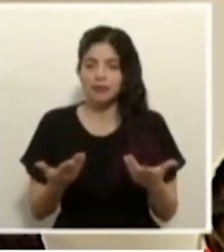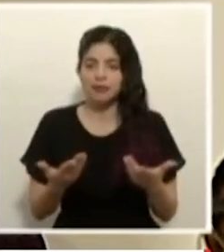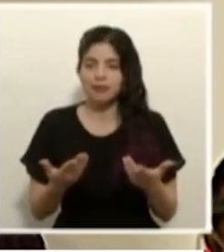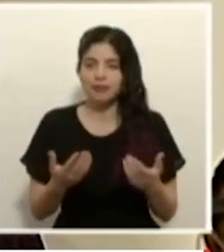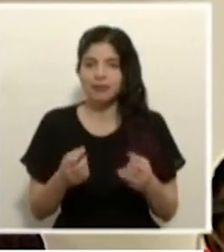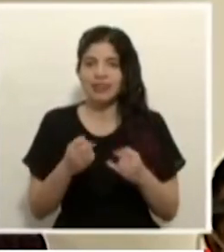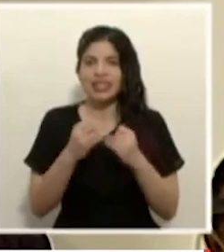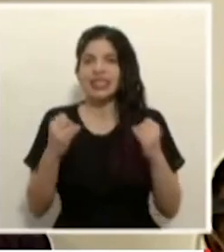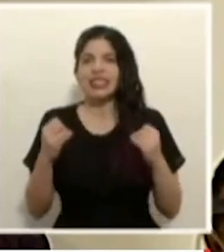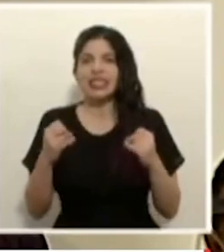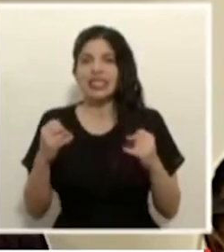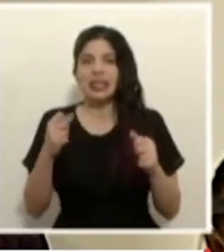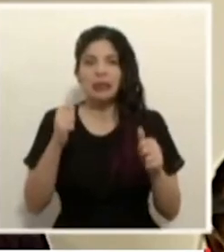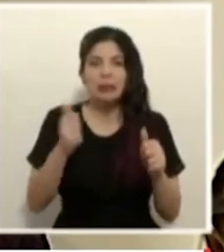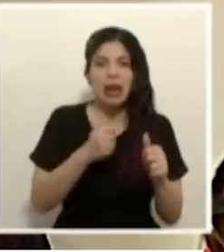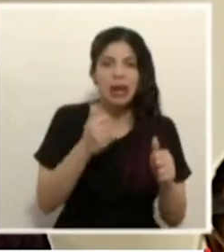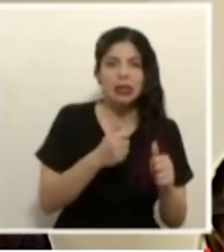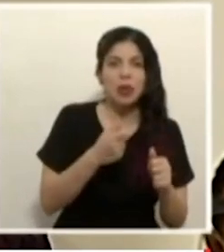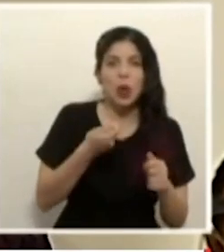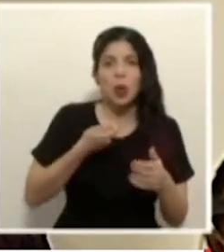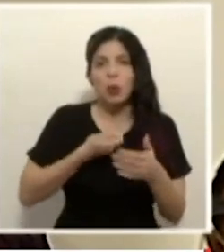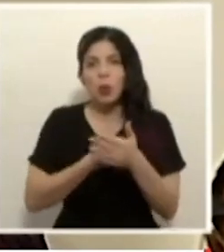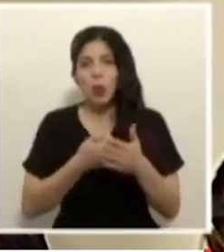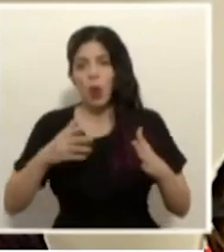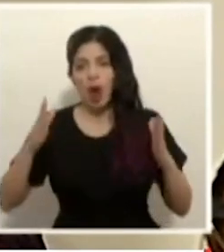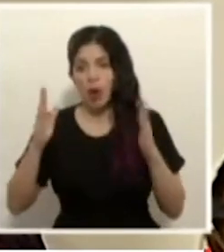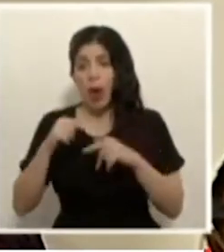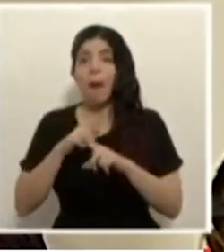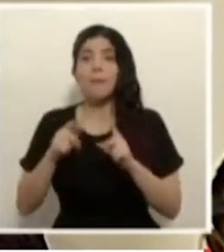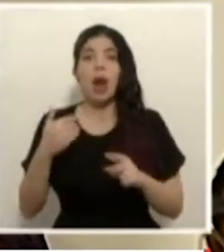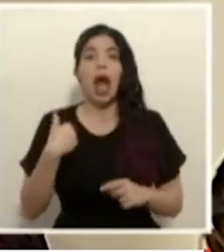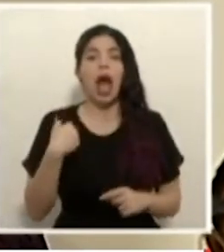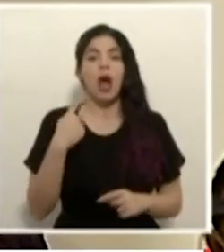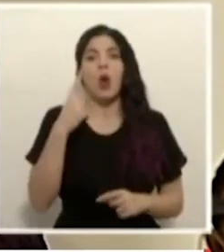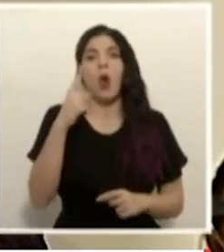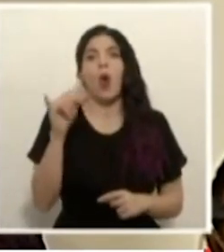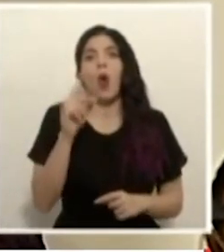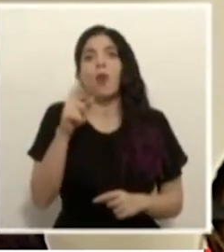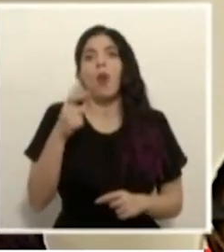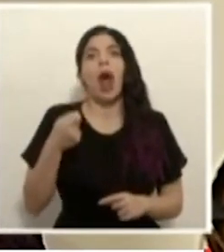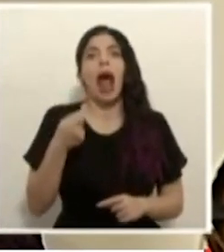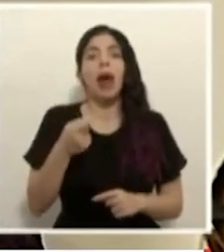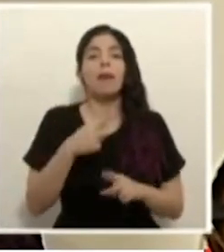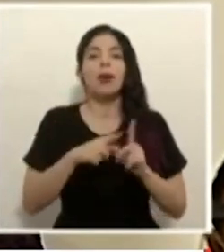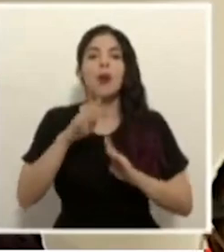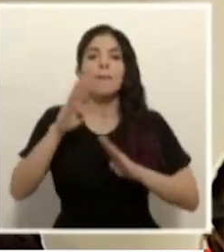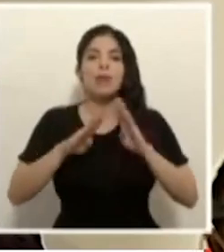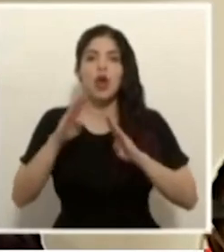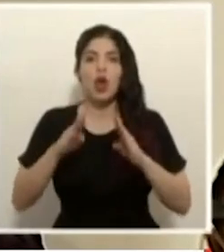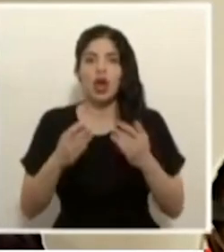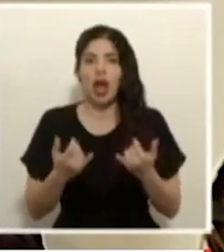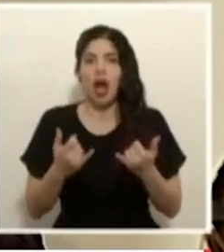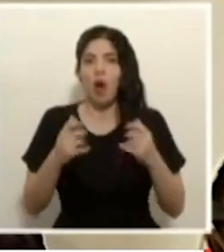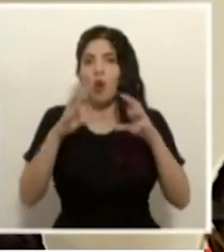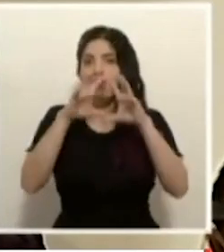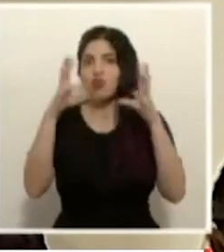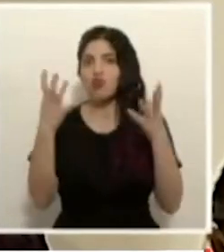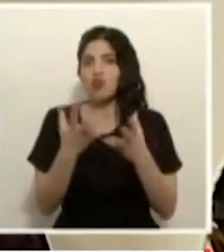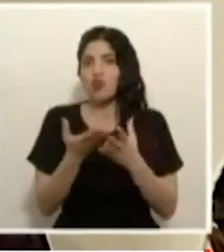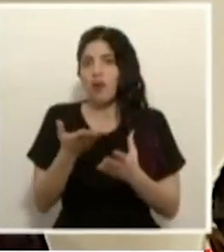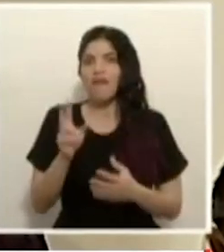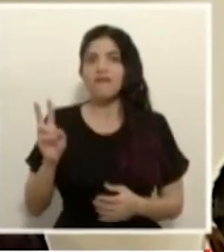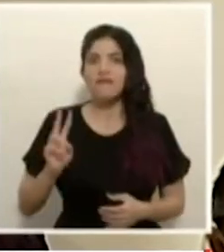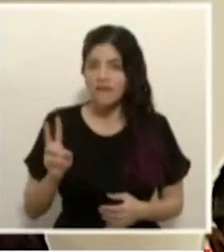de percusión o de consoportantes pero en realidad si hay un arma casi que es un arma biológica que está en todo el mundo en este momento es un virus